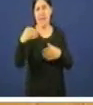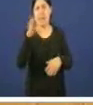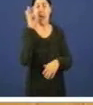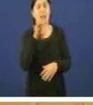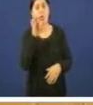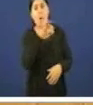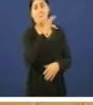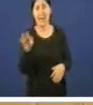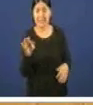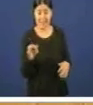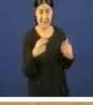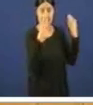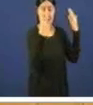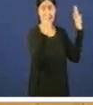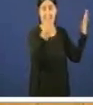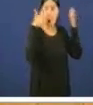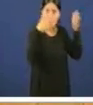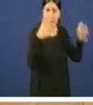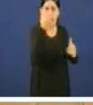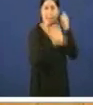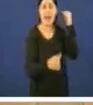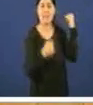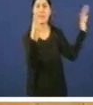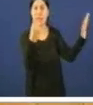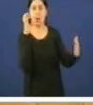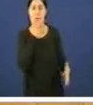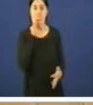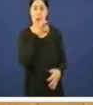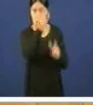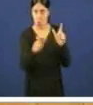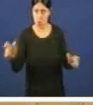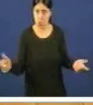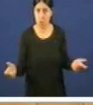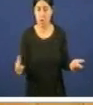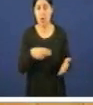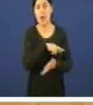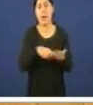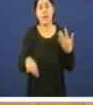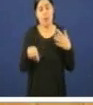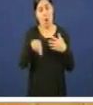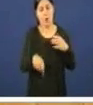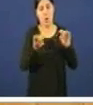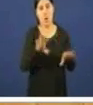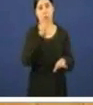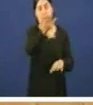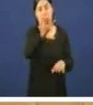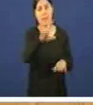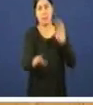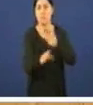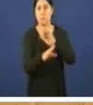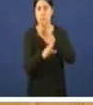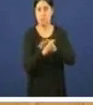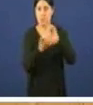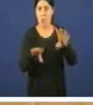sete galegos todos, por certo, moi honrados Galicia é o seporose unha das poucas comunidades que vai manter unha